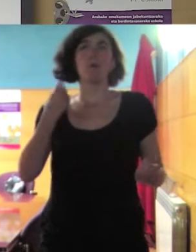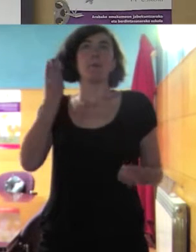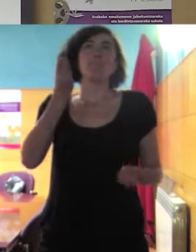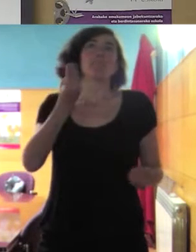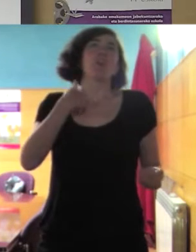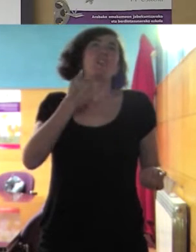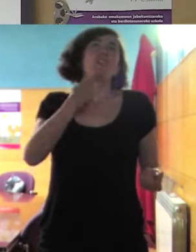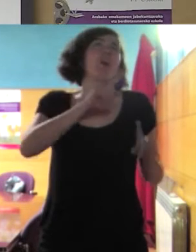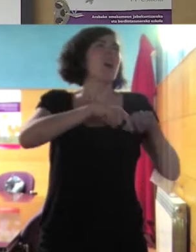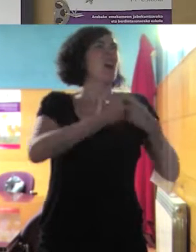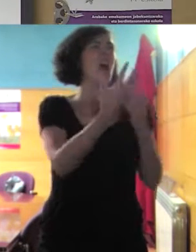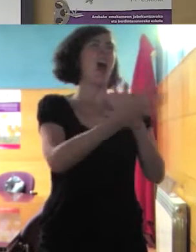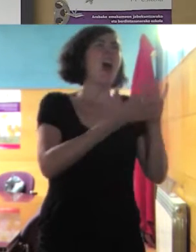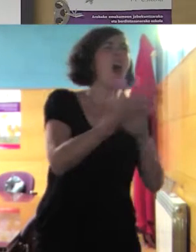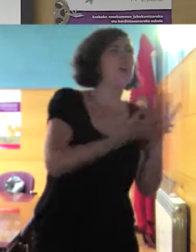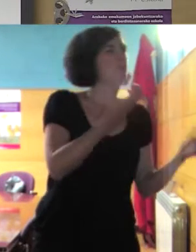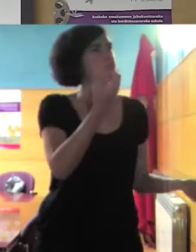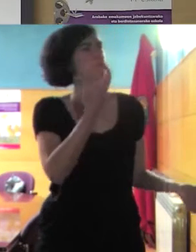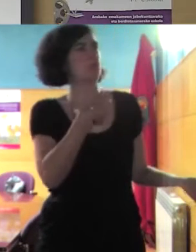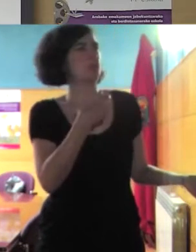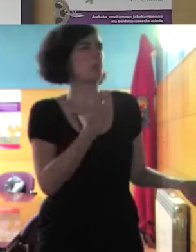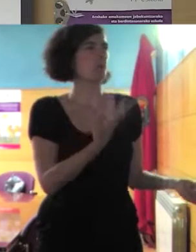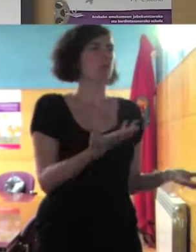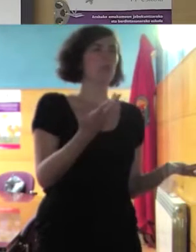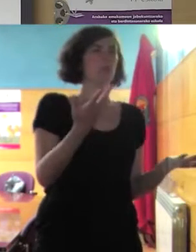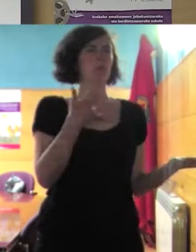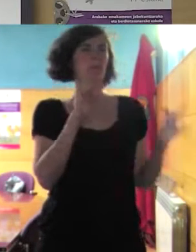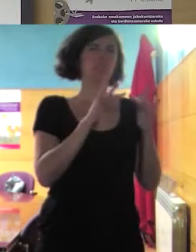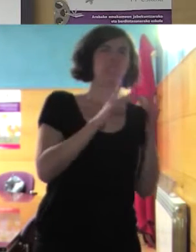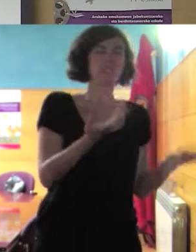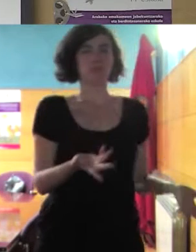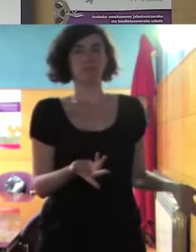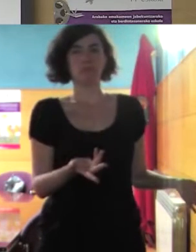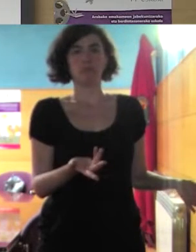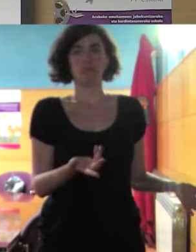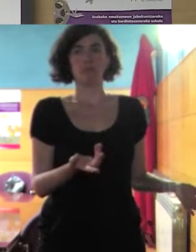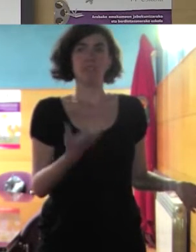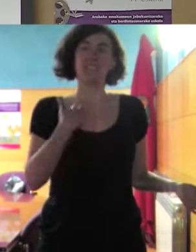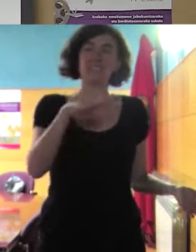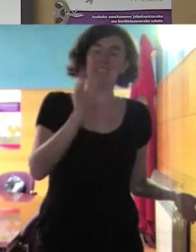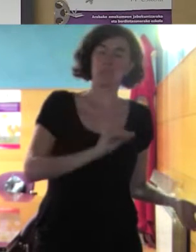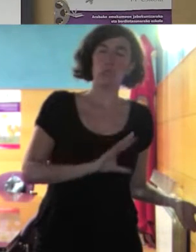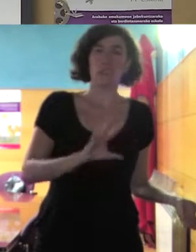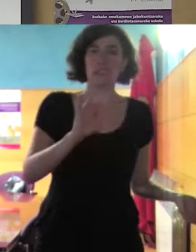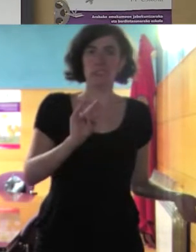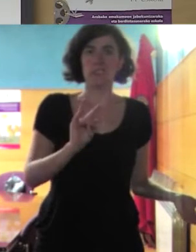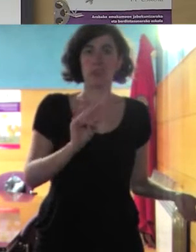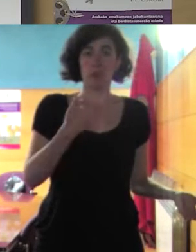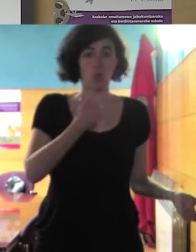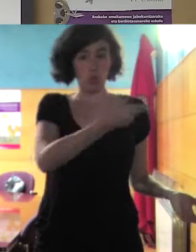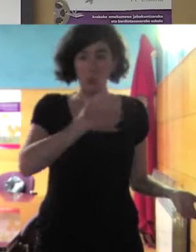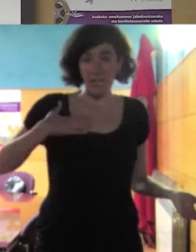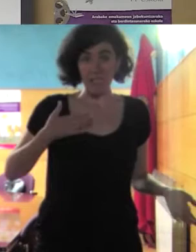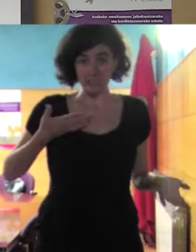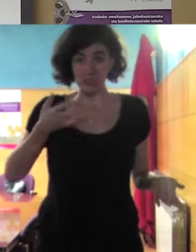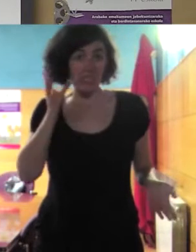se puede hablar es que no es nada receptiva es que no tenemos química ya mira si ya te entiendo pero tú quieres que la chavala vaya a la